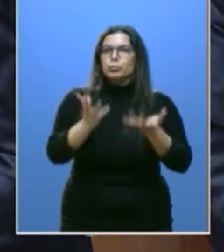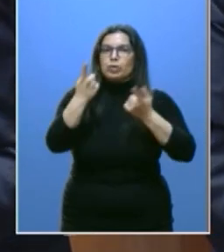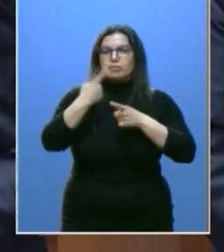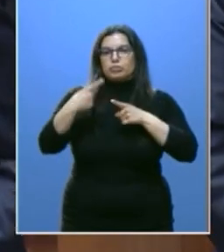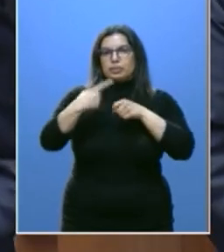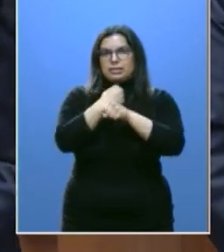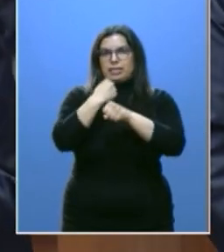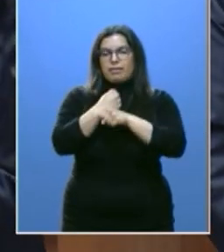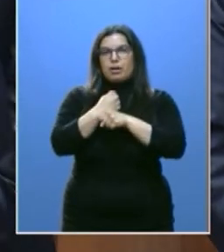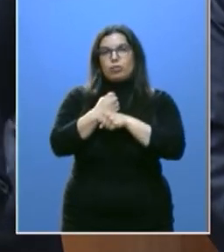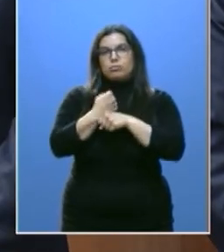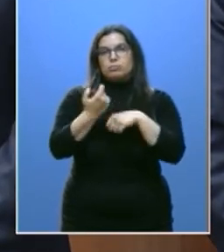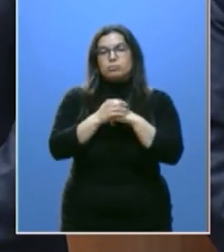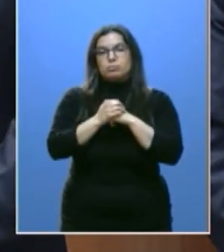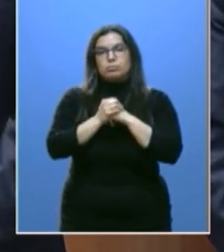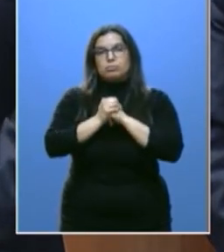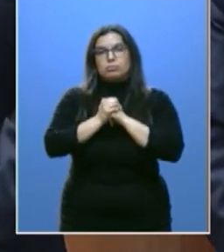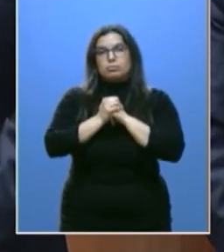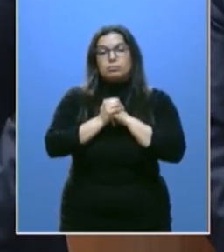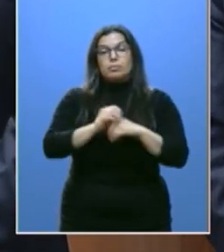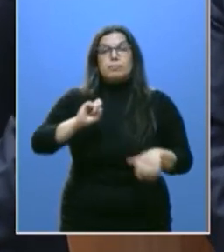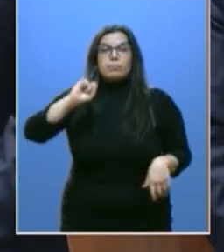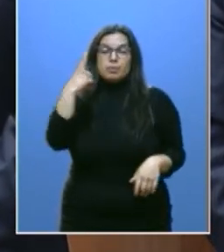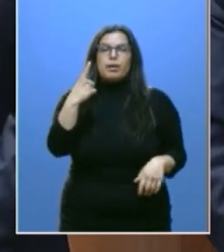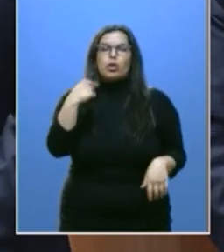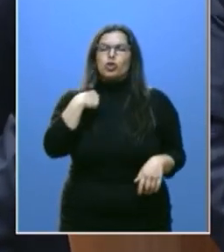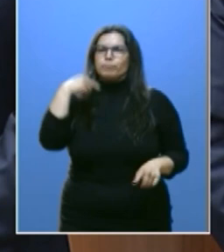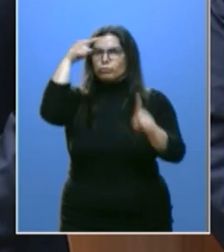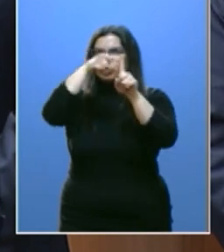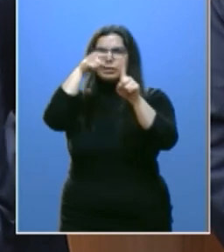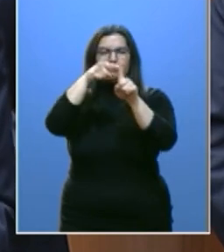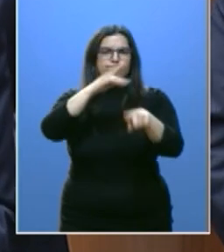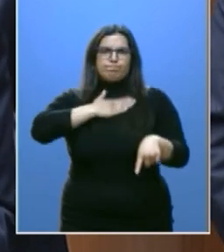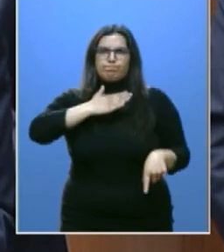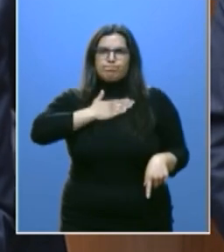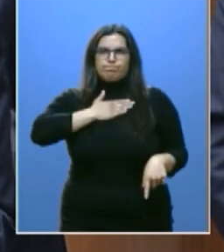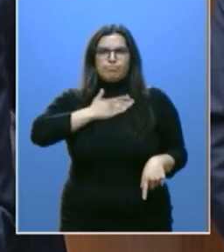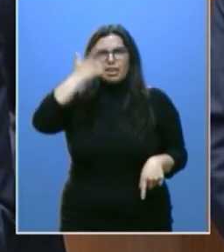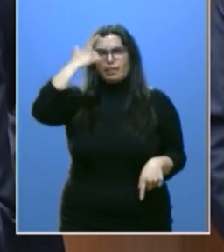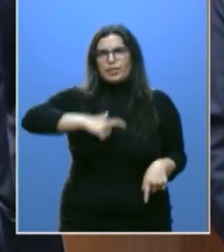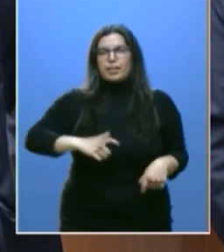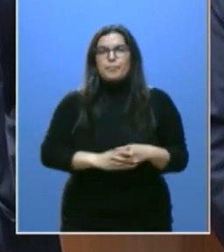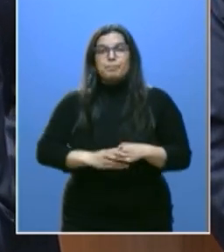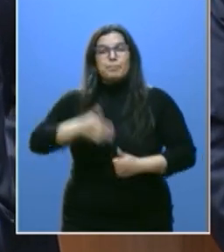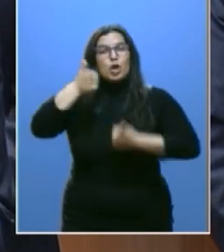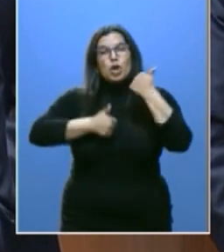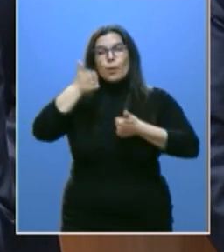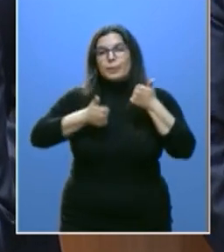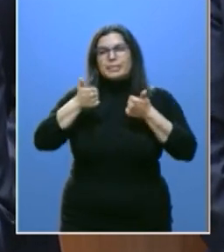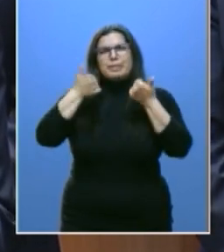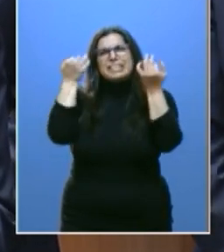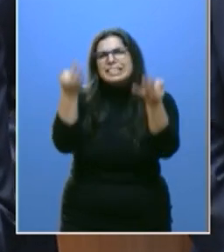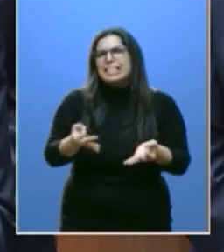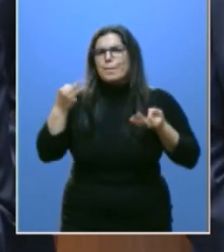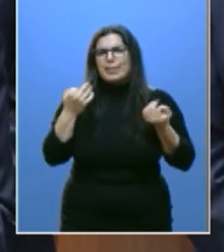con el brío y también con el afán personal como referencia. Competitiva en todo momento y en